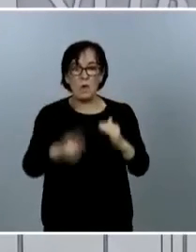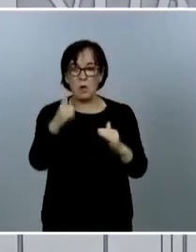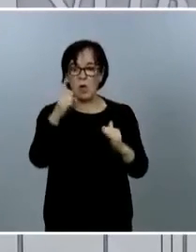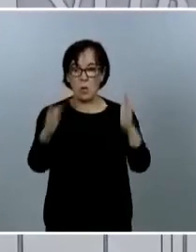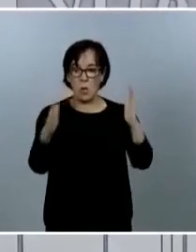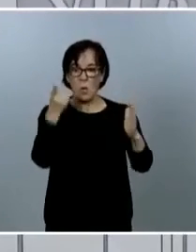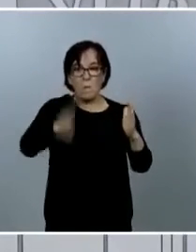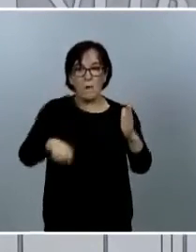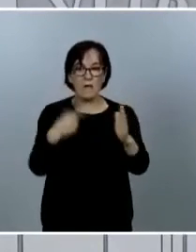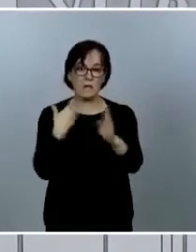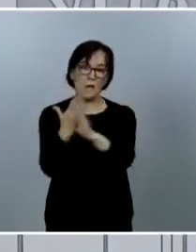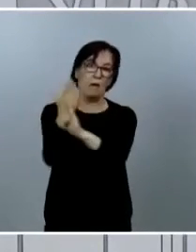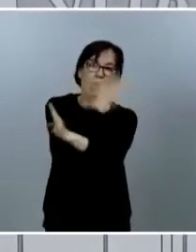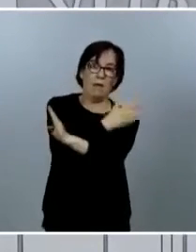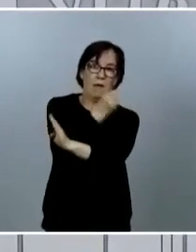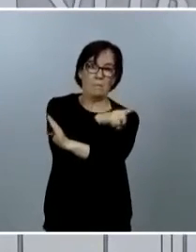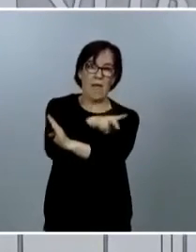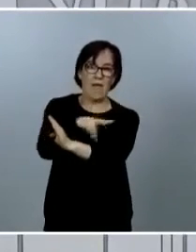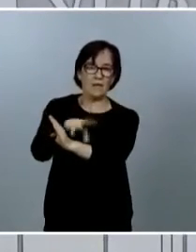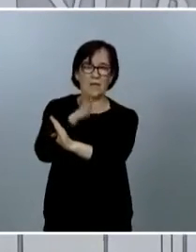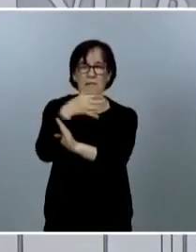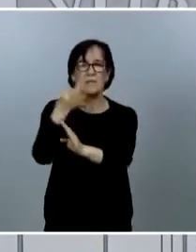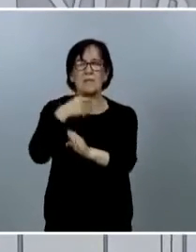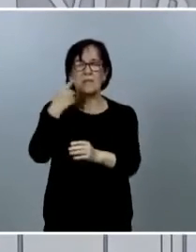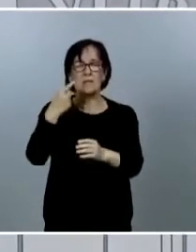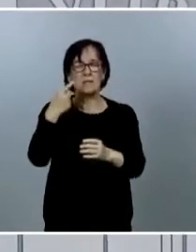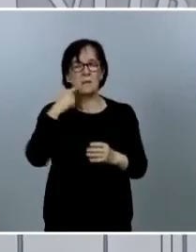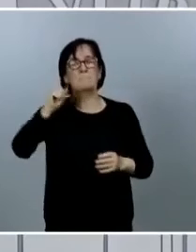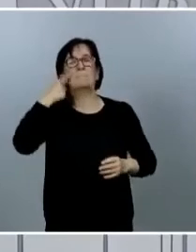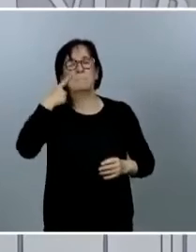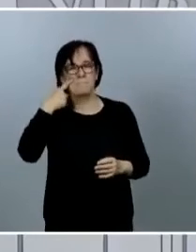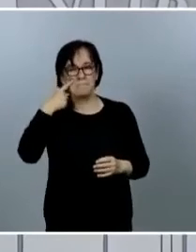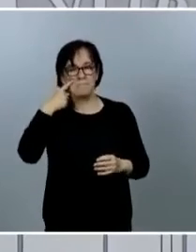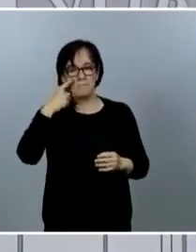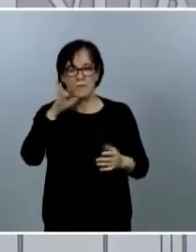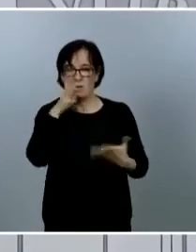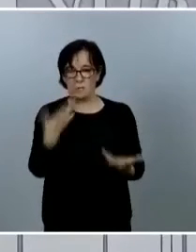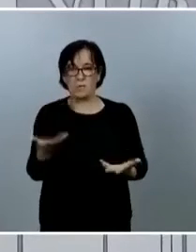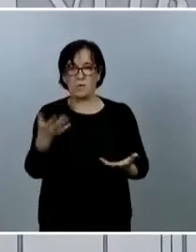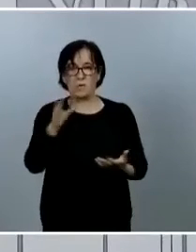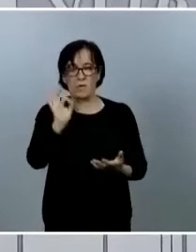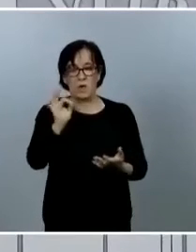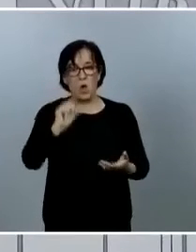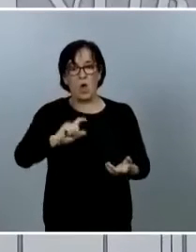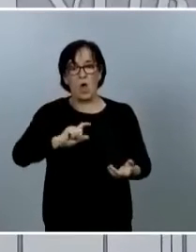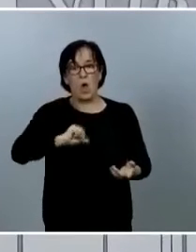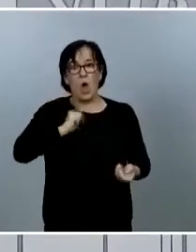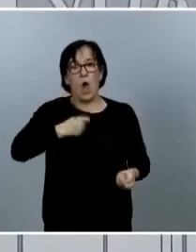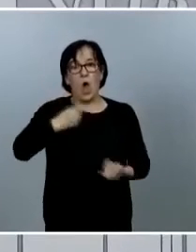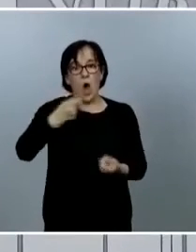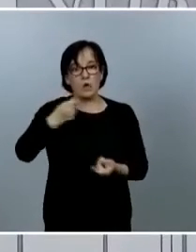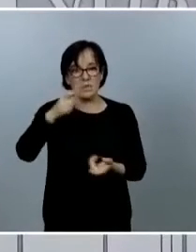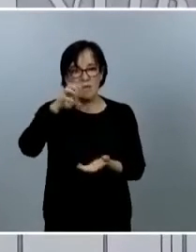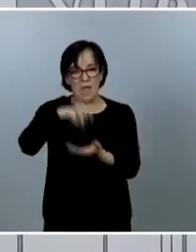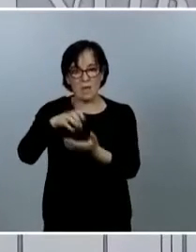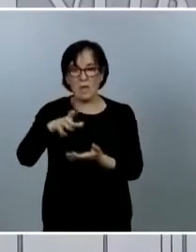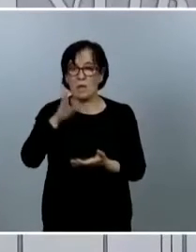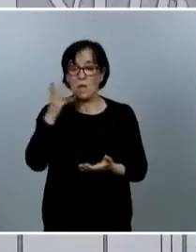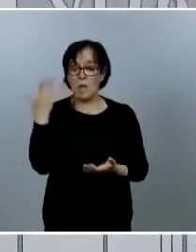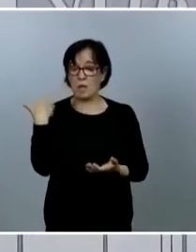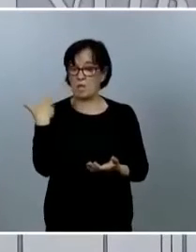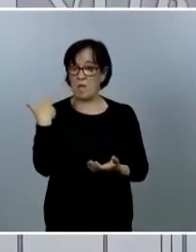meses previos esto implica que estamos detectando ahora y probablemente hospitalizando casos que hace unos